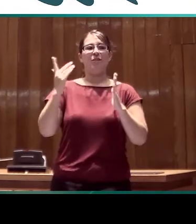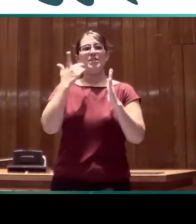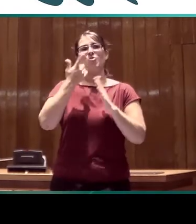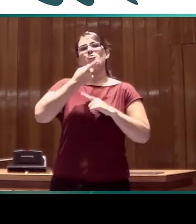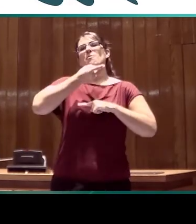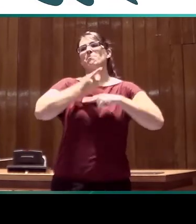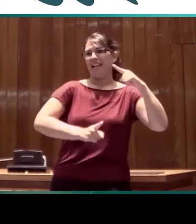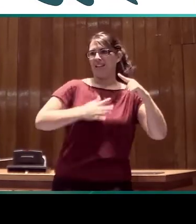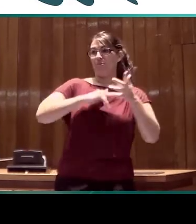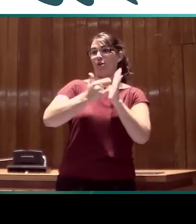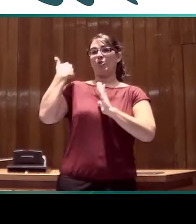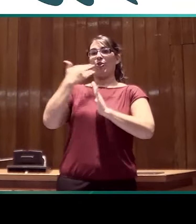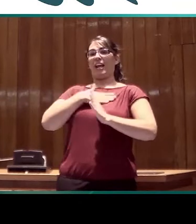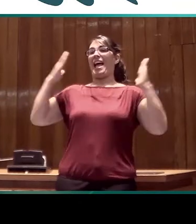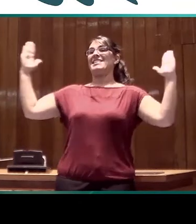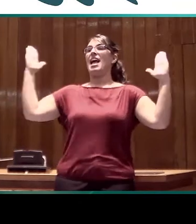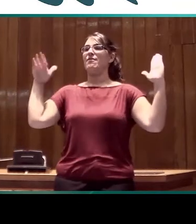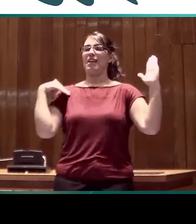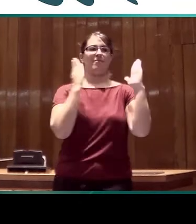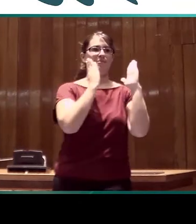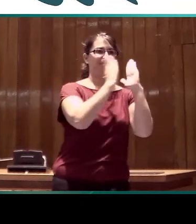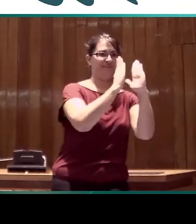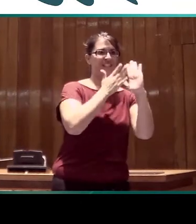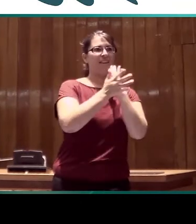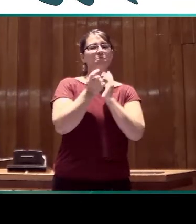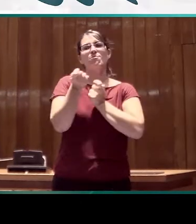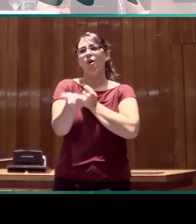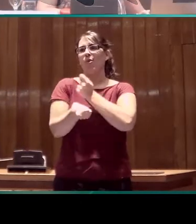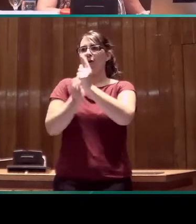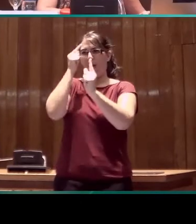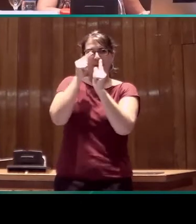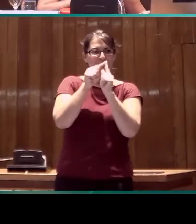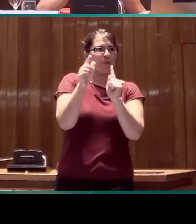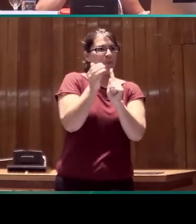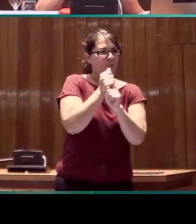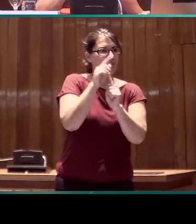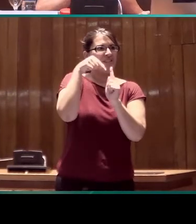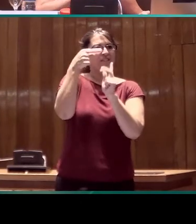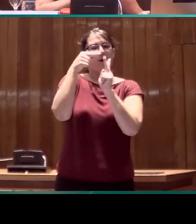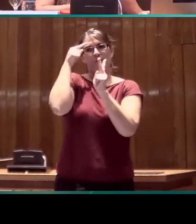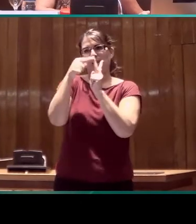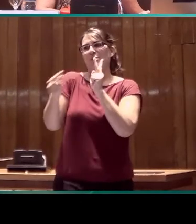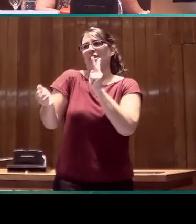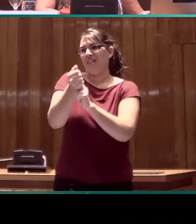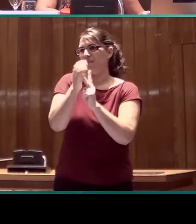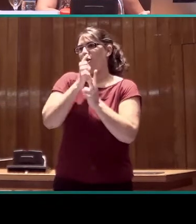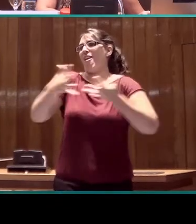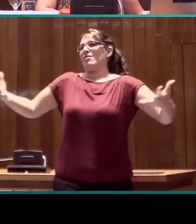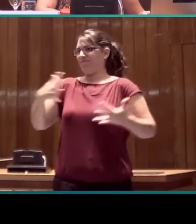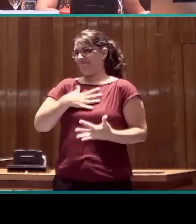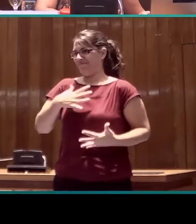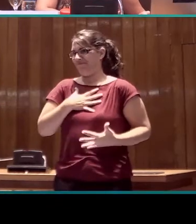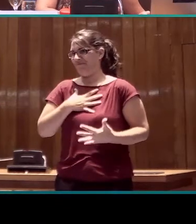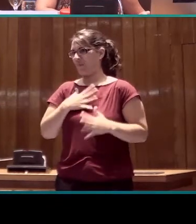definiendo objetivos modestos y pequeñitos. Bien, este es el esquema que voy a seguir. Empezaré por